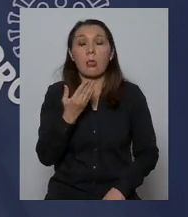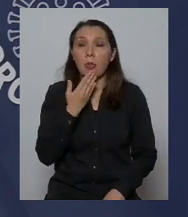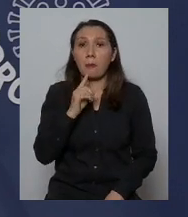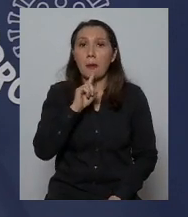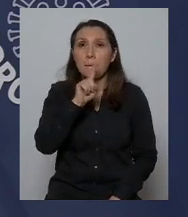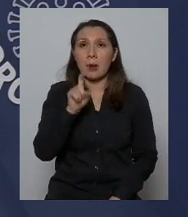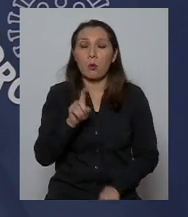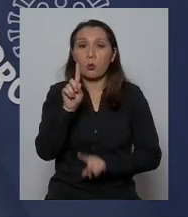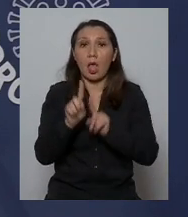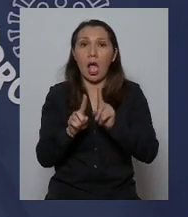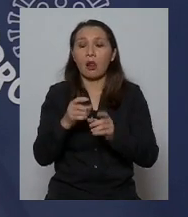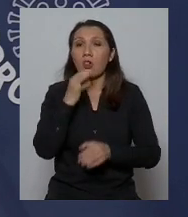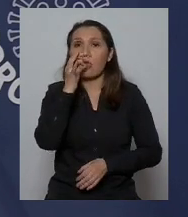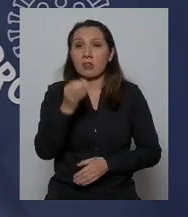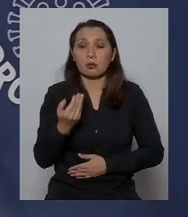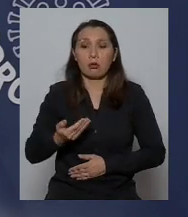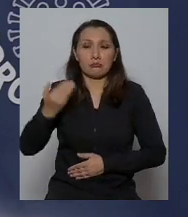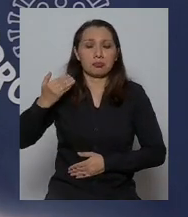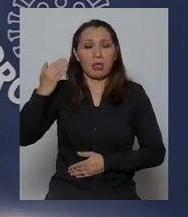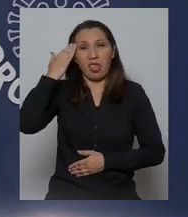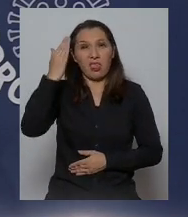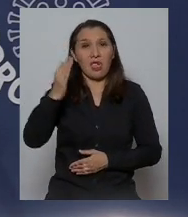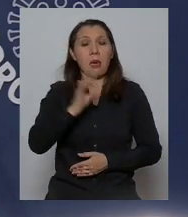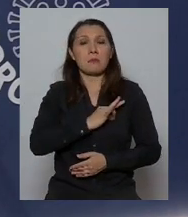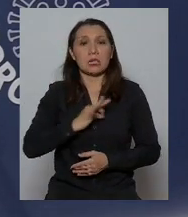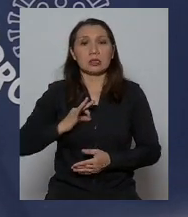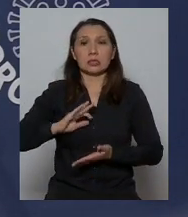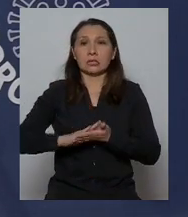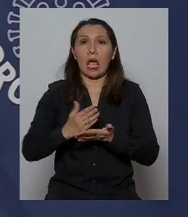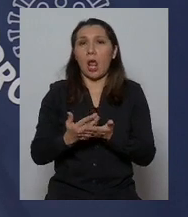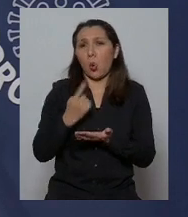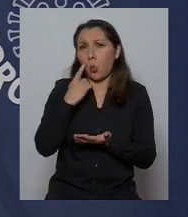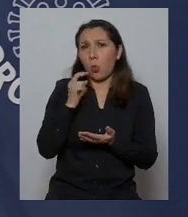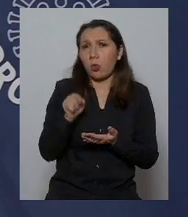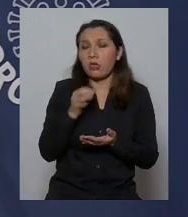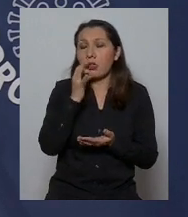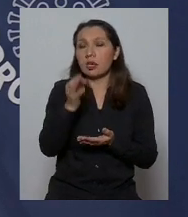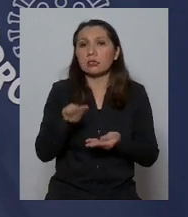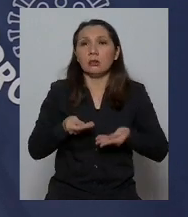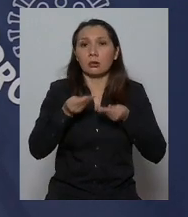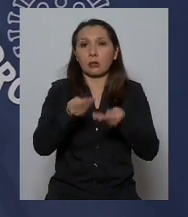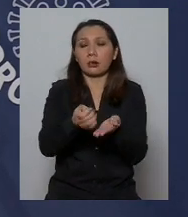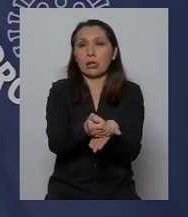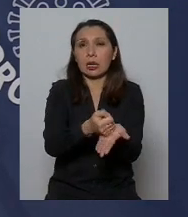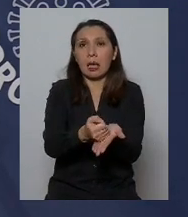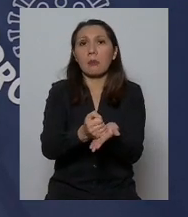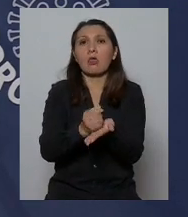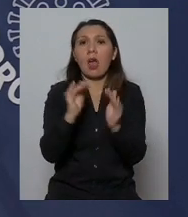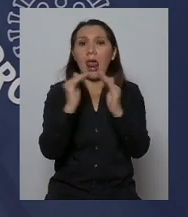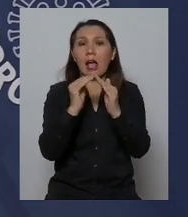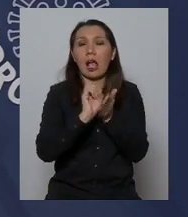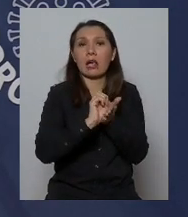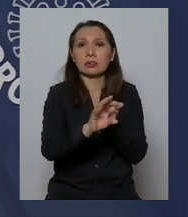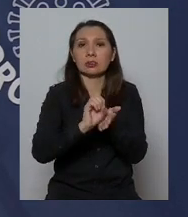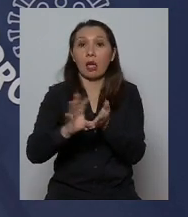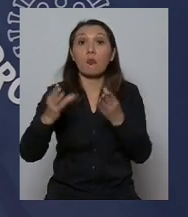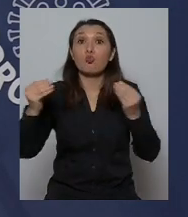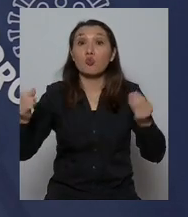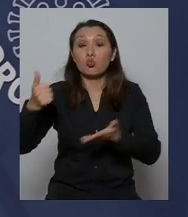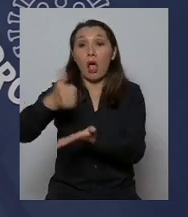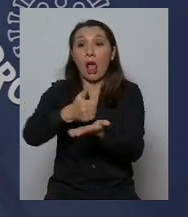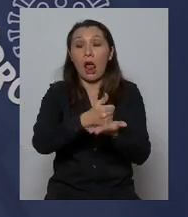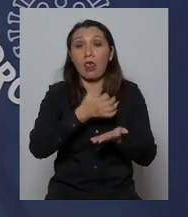preguntarle por algo a lo que se refería hace unos días el ministro de salud que tiene que ver con la entrega de medicamentos a domicilio muchos